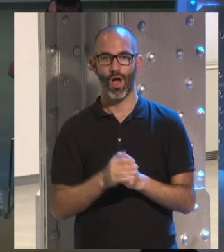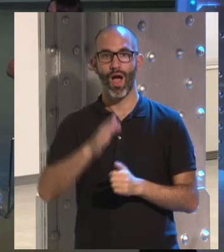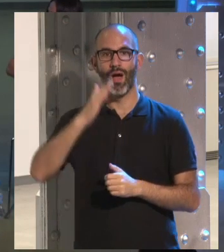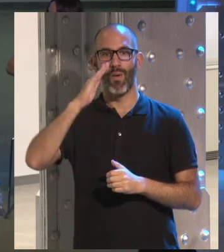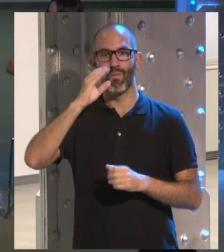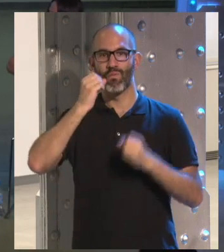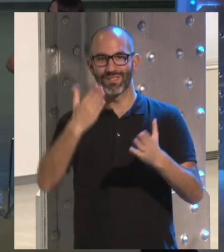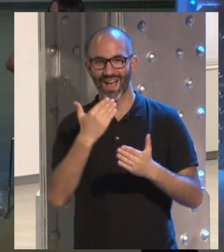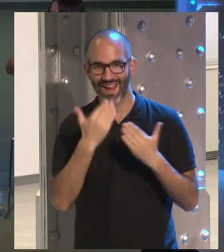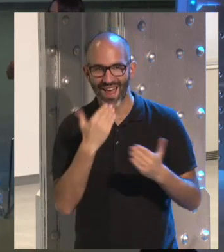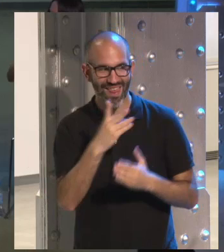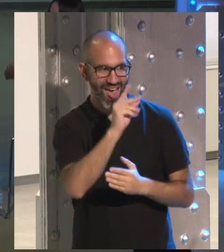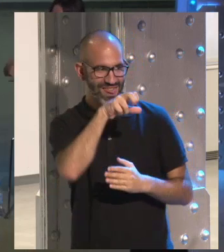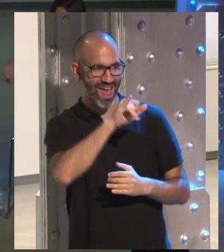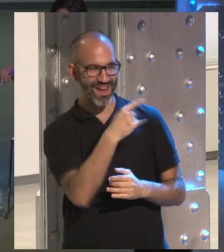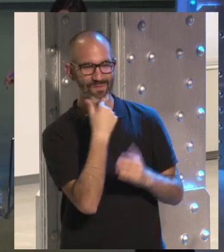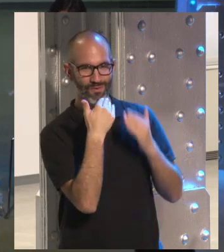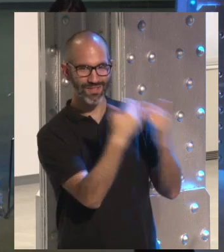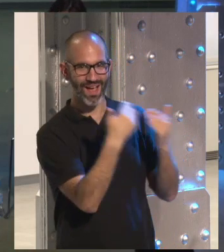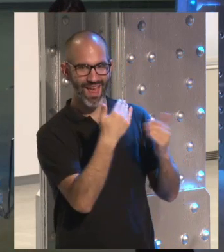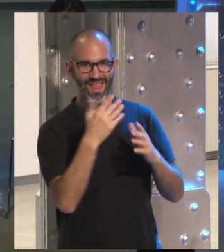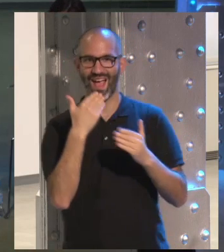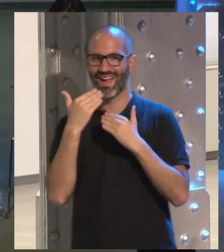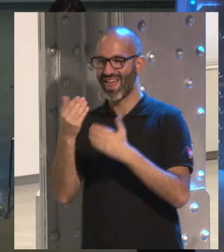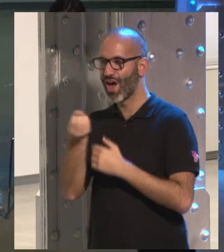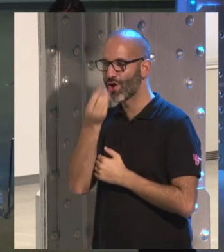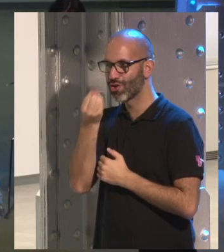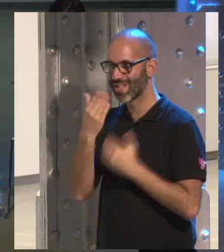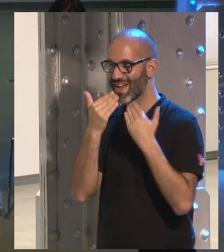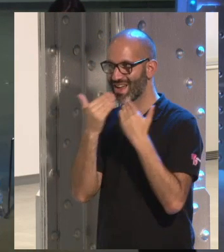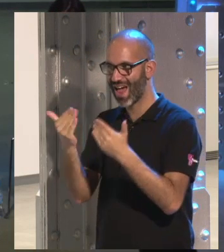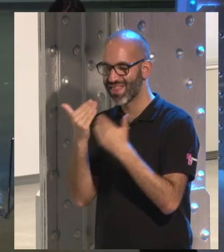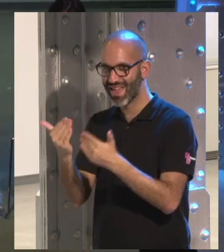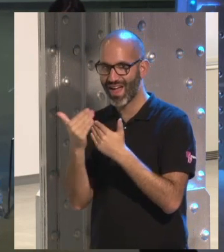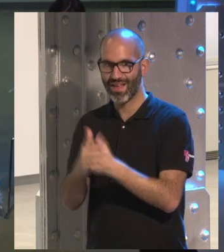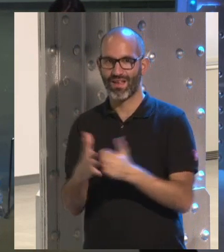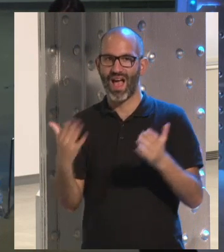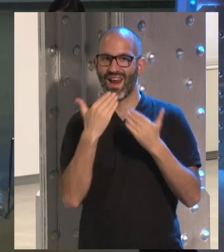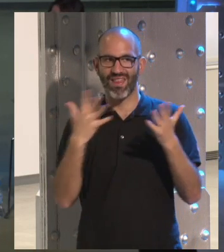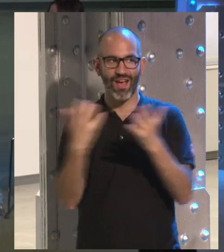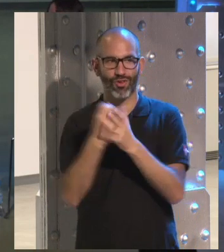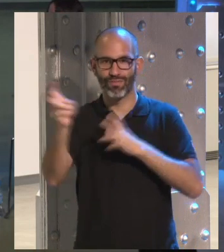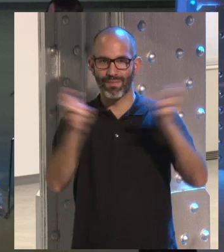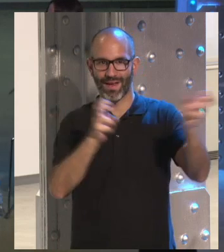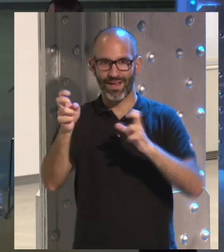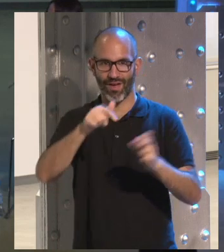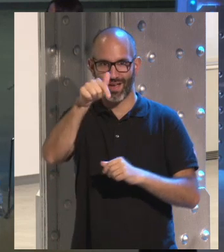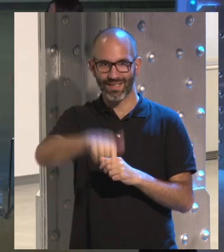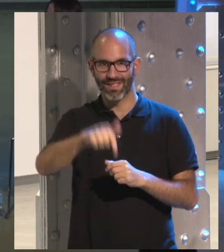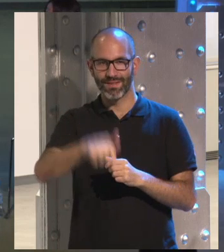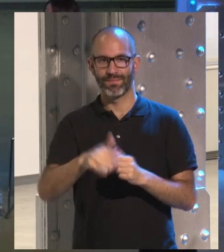Muchas gracias, Dani, por tu presentación. Muchas gracias a Rosa. Muchas gracias a todos los que habéis venido esta tarde aquí.